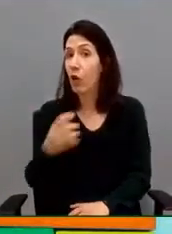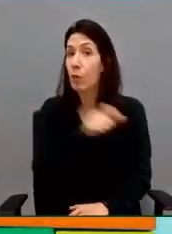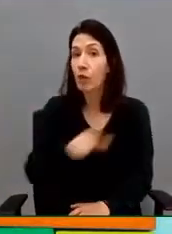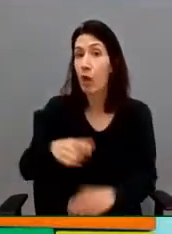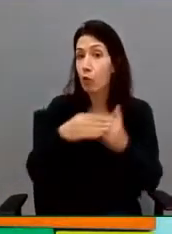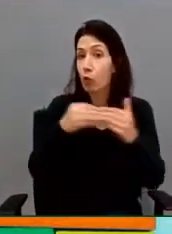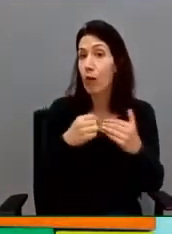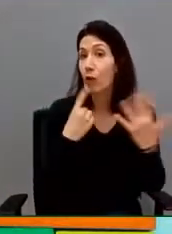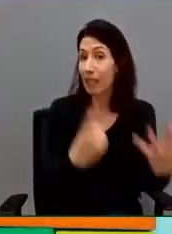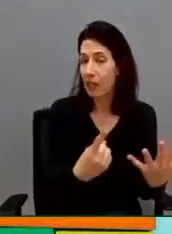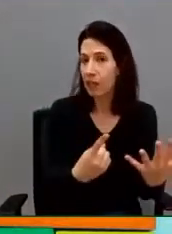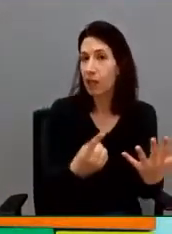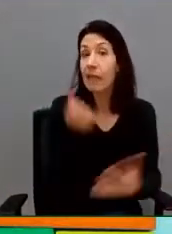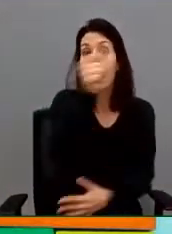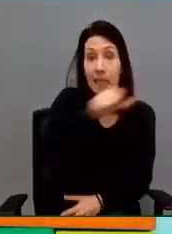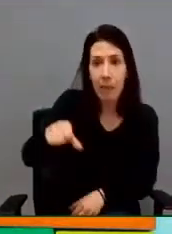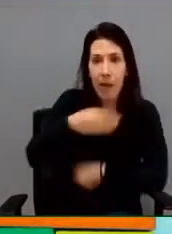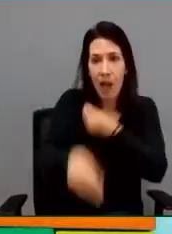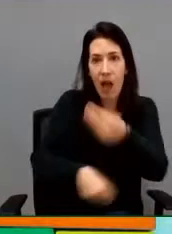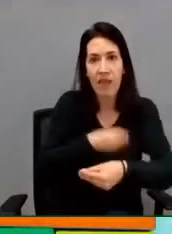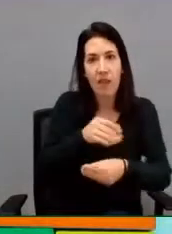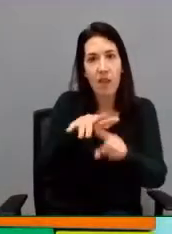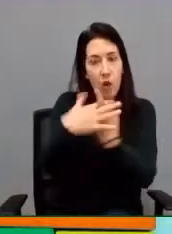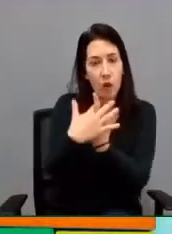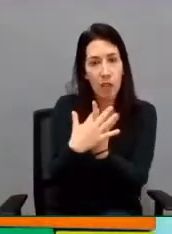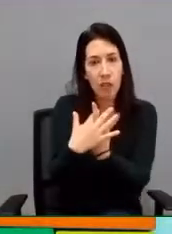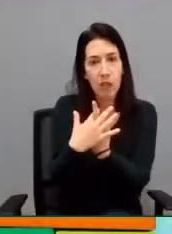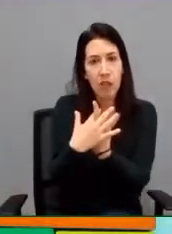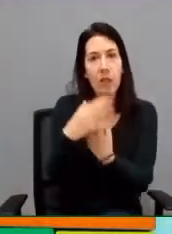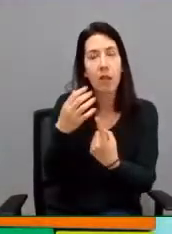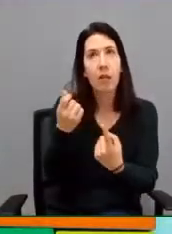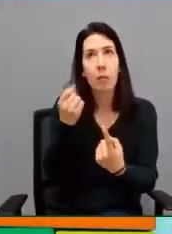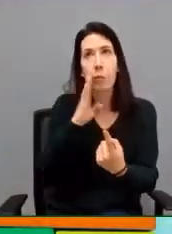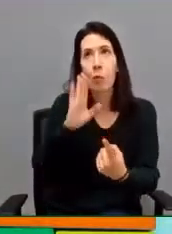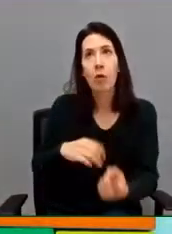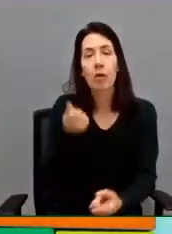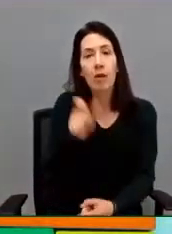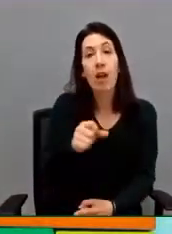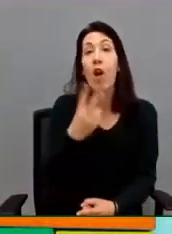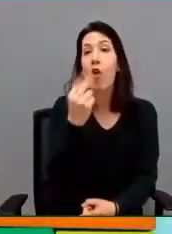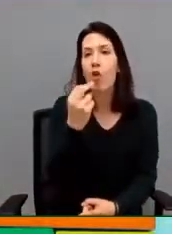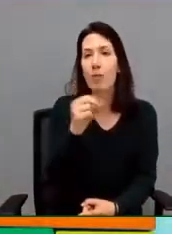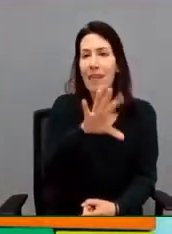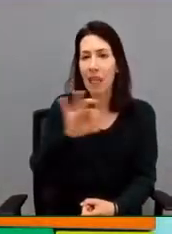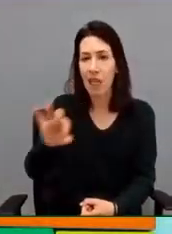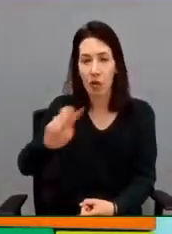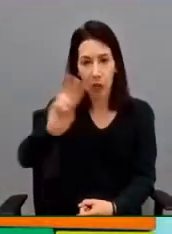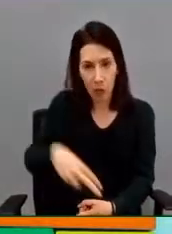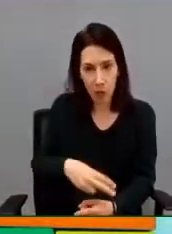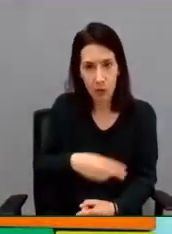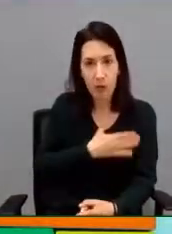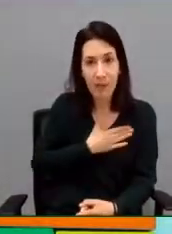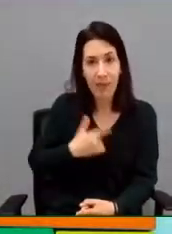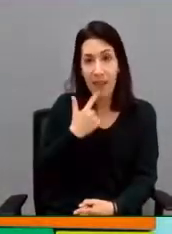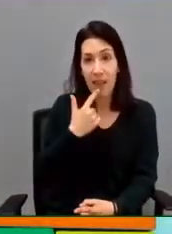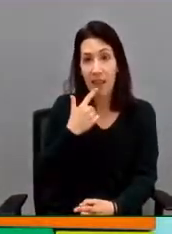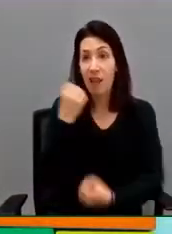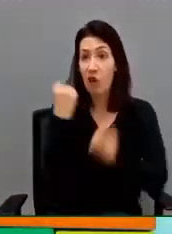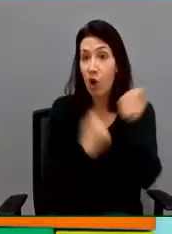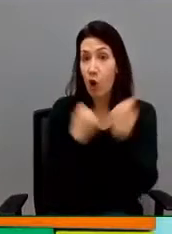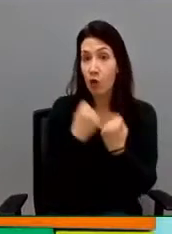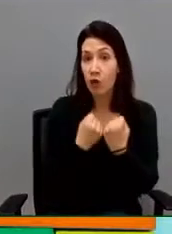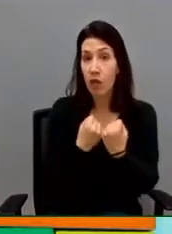que se realiza en el contexto de la vivienda tiene un coste aproximado de unos 2.500 euros, que se mueven dos vehículos por cada